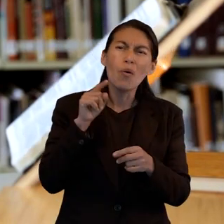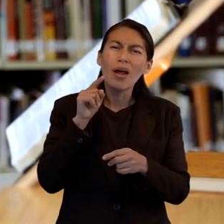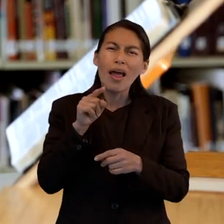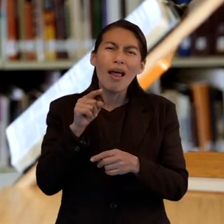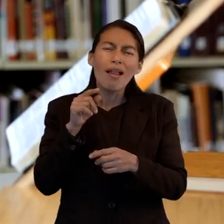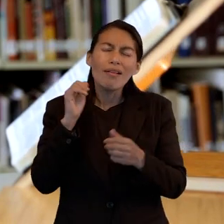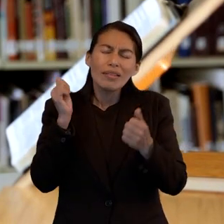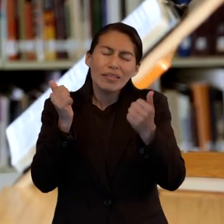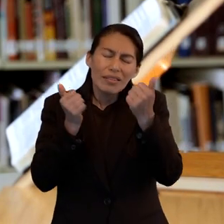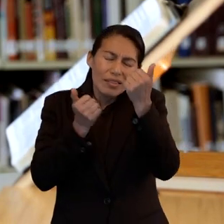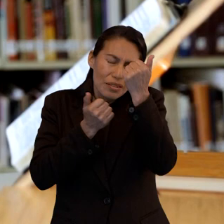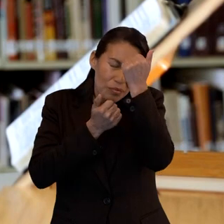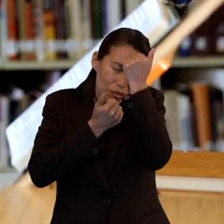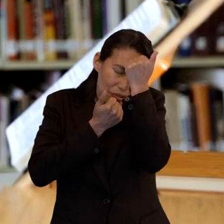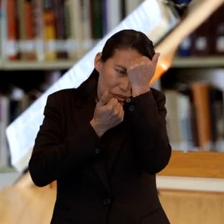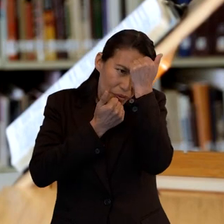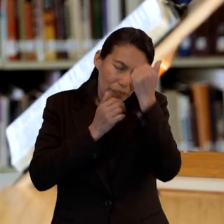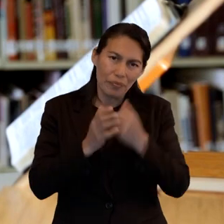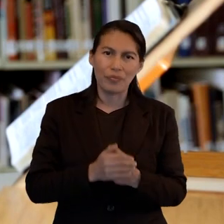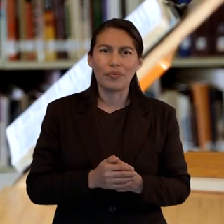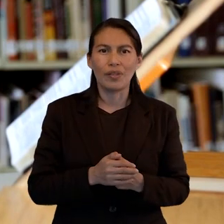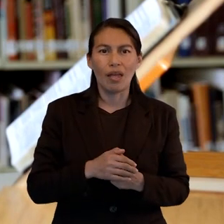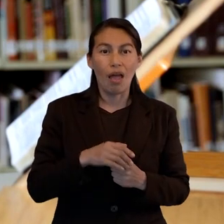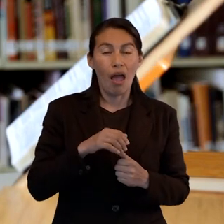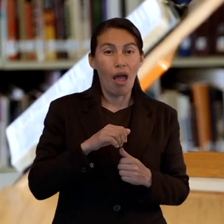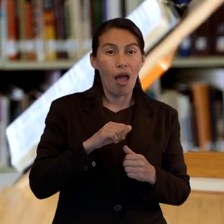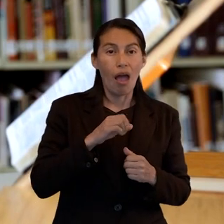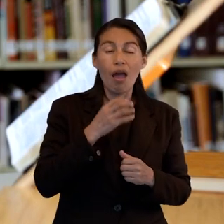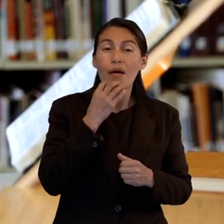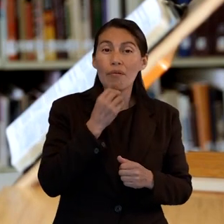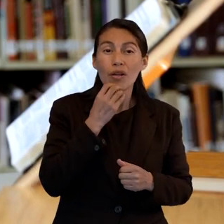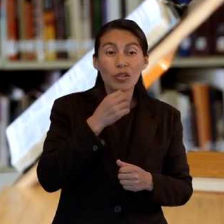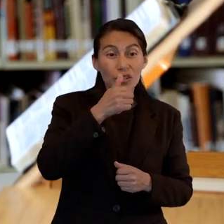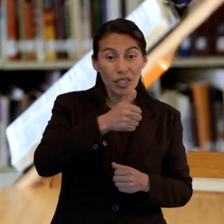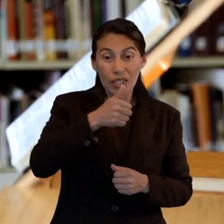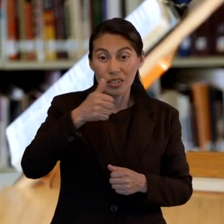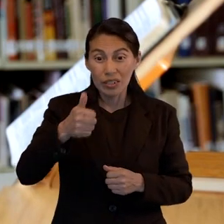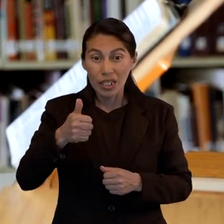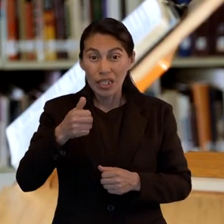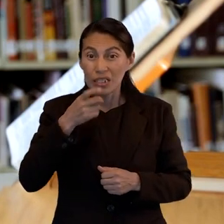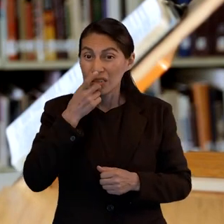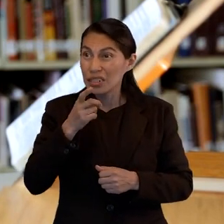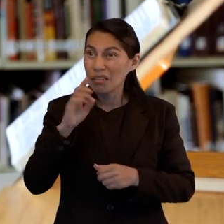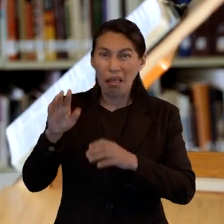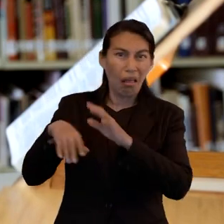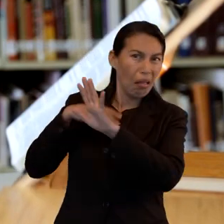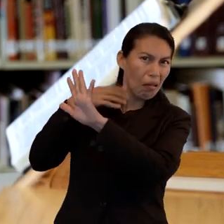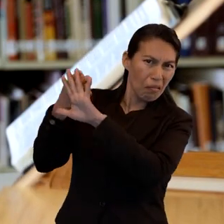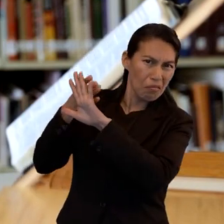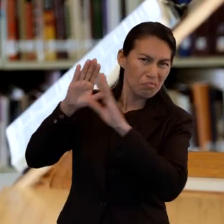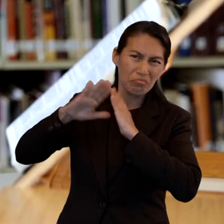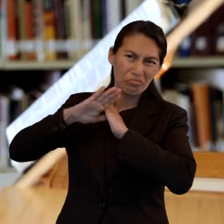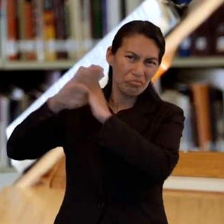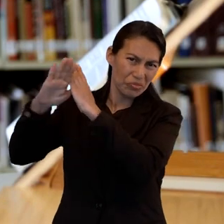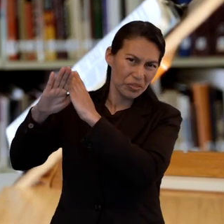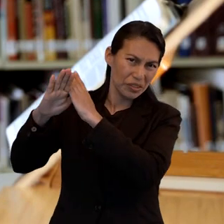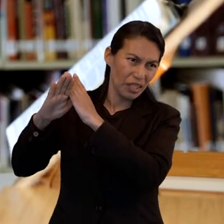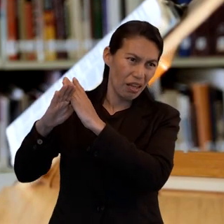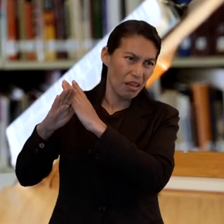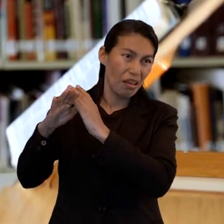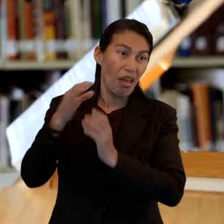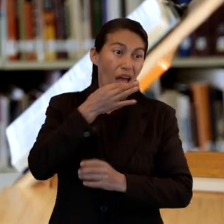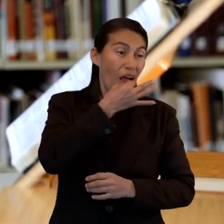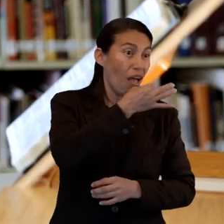de Hebreos 6.6, que crucifican al Hijo de Dios y lo avergüenzan abiertamente. Además,